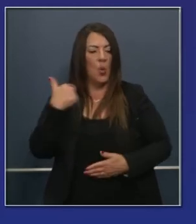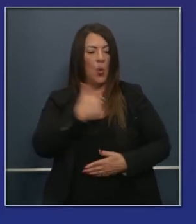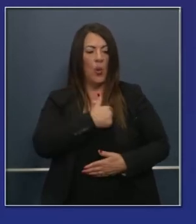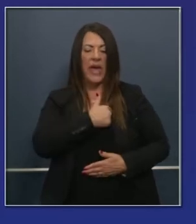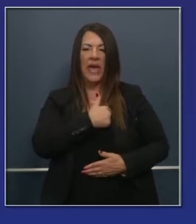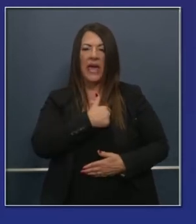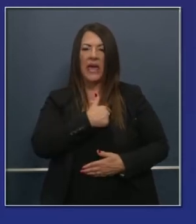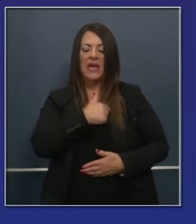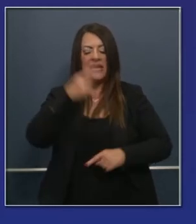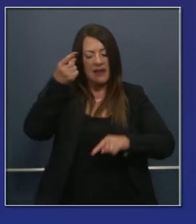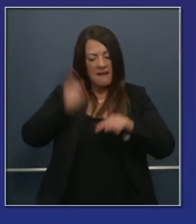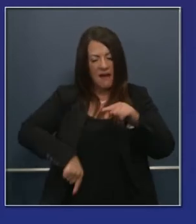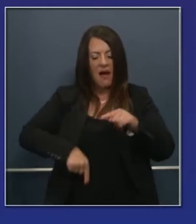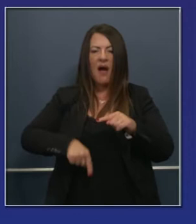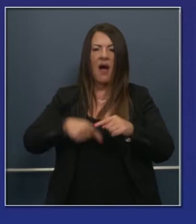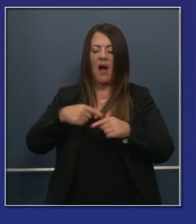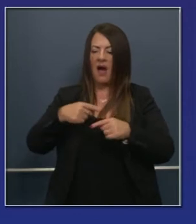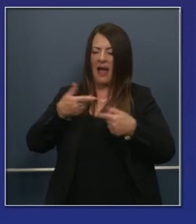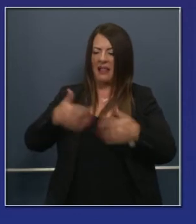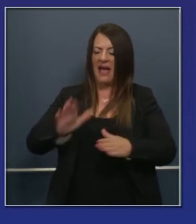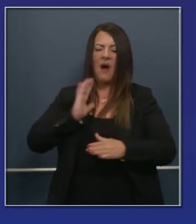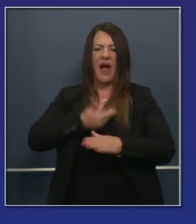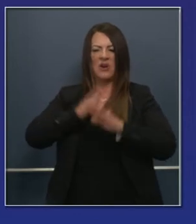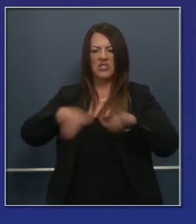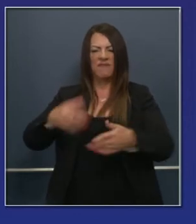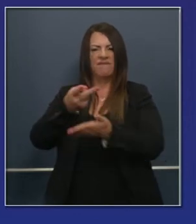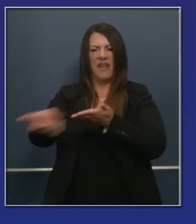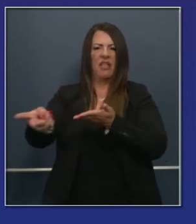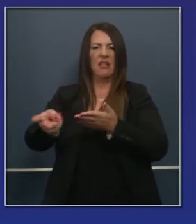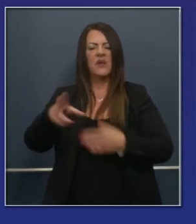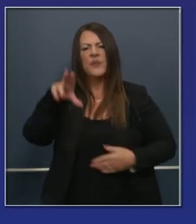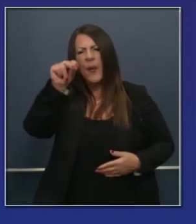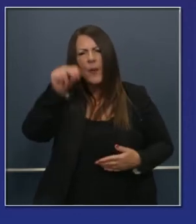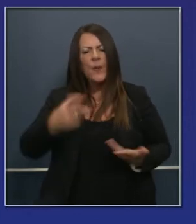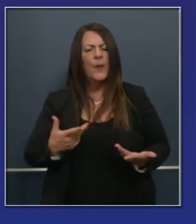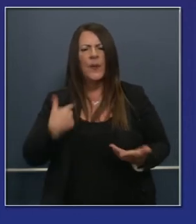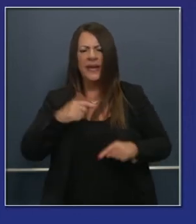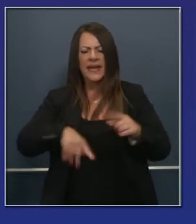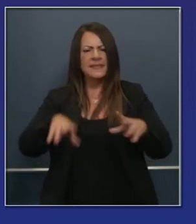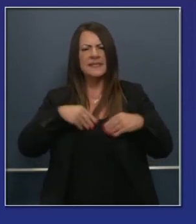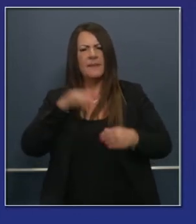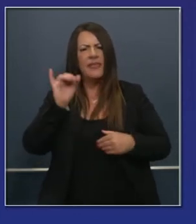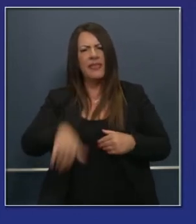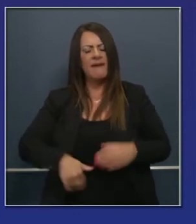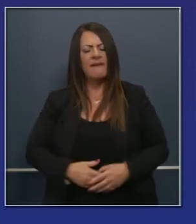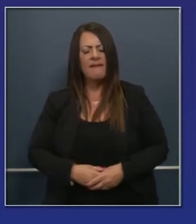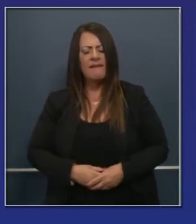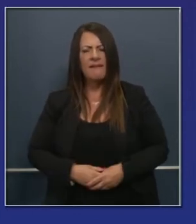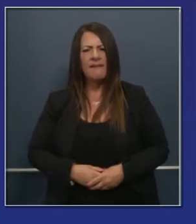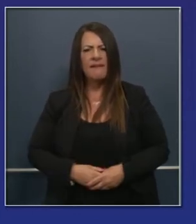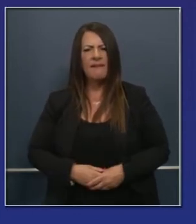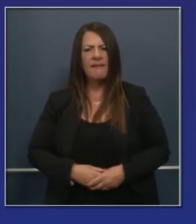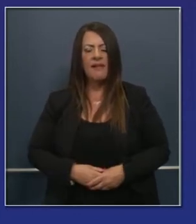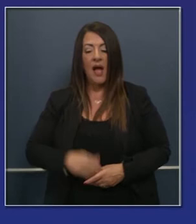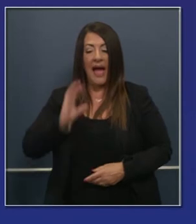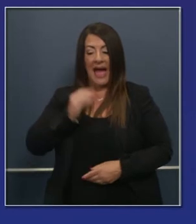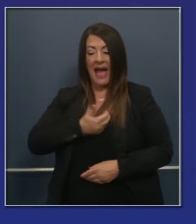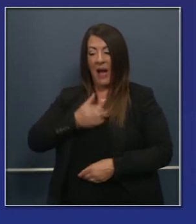nosotros, los adultos, fallarle a nuestros hijos. No podemos aceptar el no como respuesta aceptable.